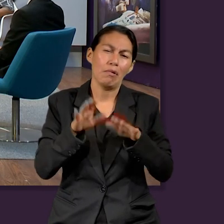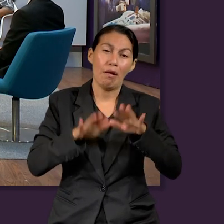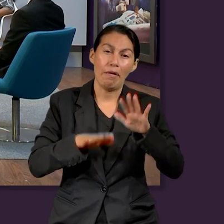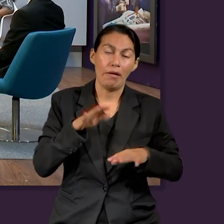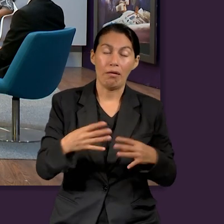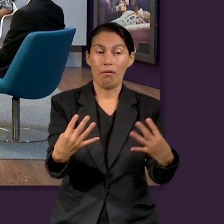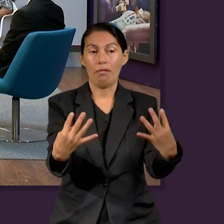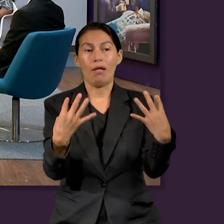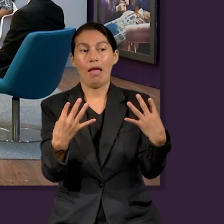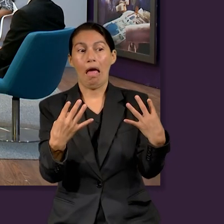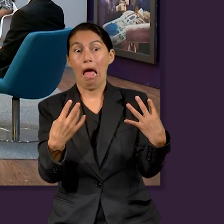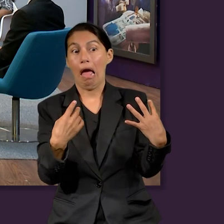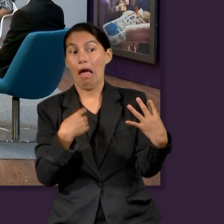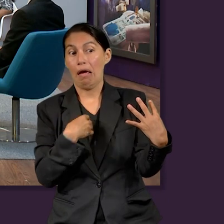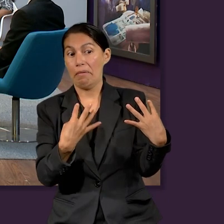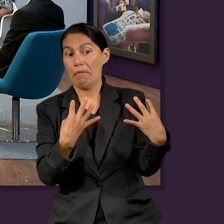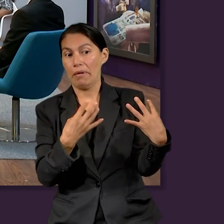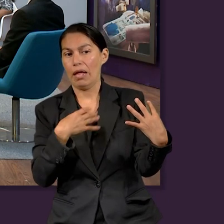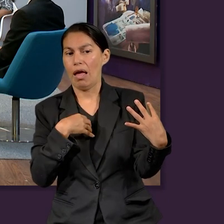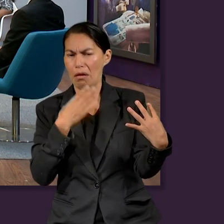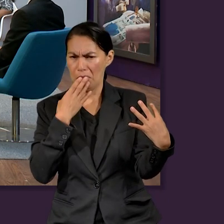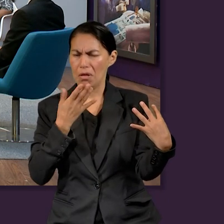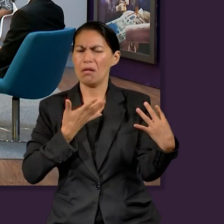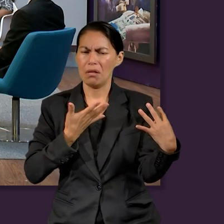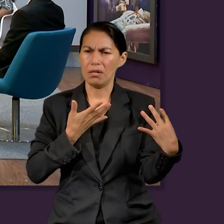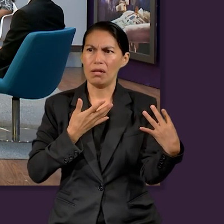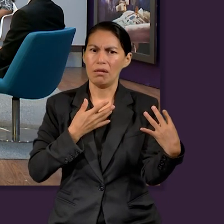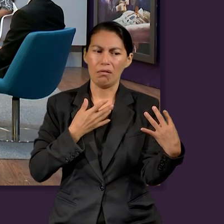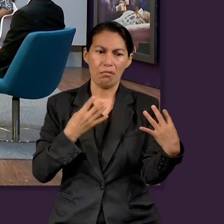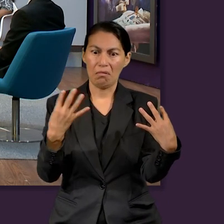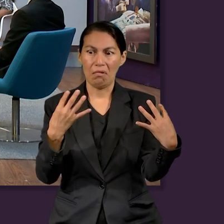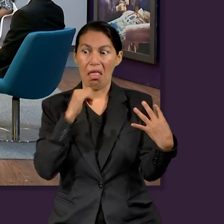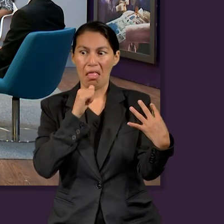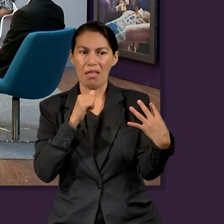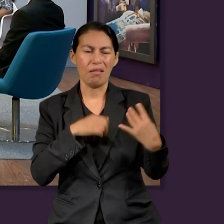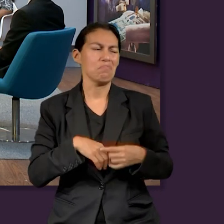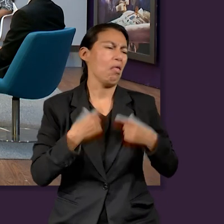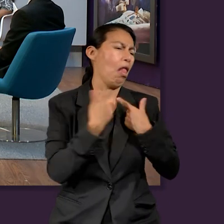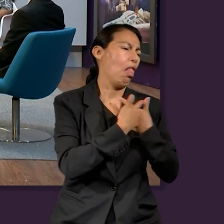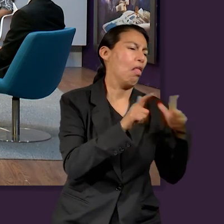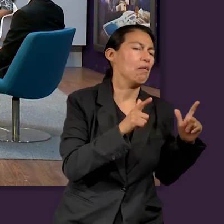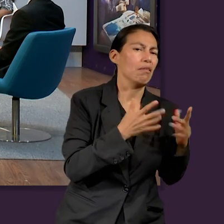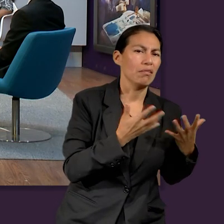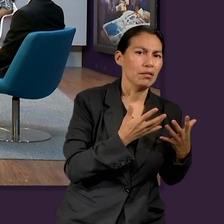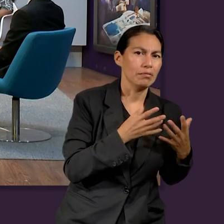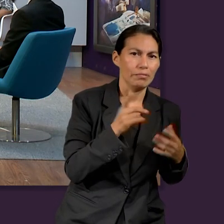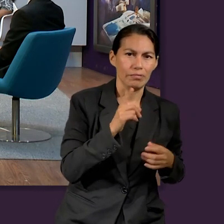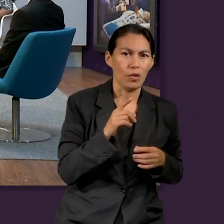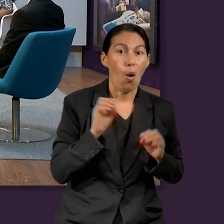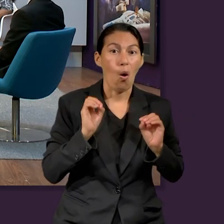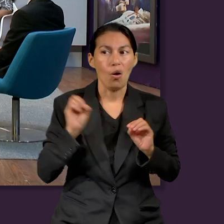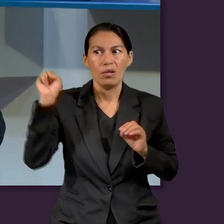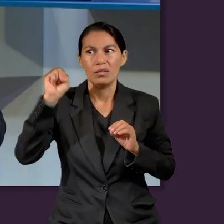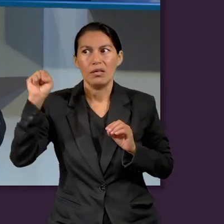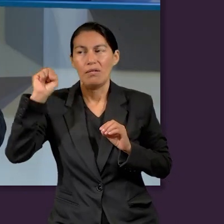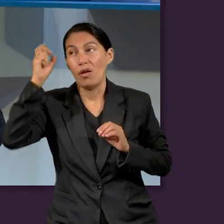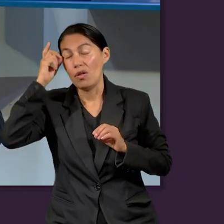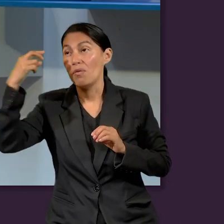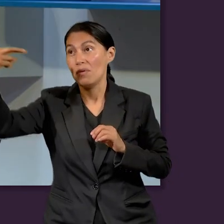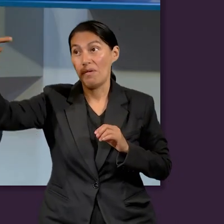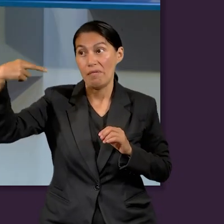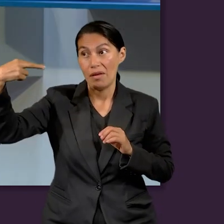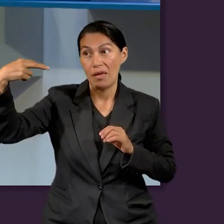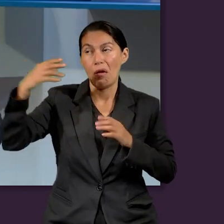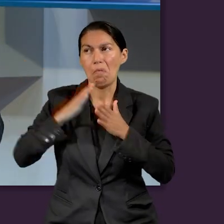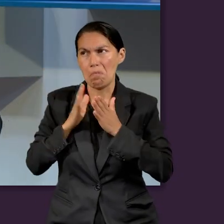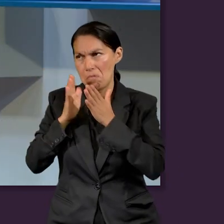o cuando decimos, ahorita sí me está viendo Dios, ya hago bien. Y cuando no, pienso, que no es o no es así, pero pensamos que ahorita Dios no me